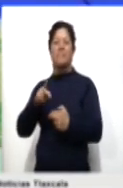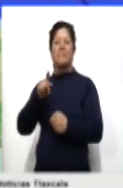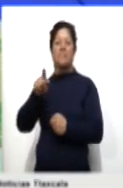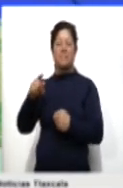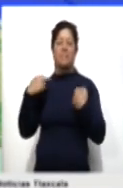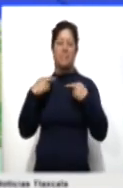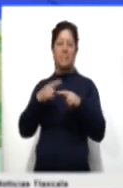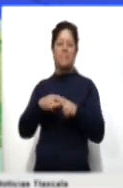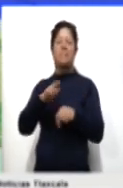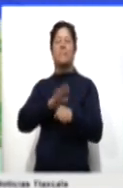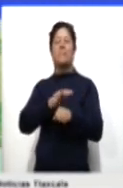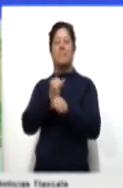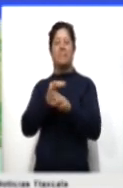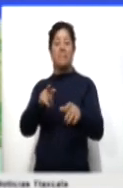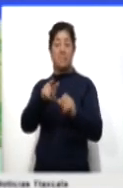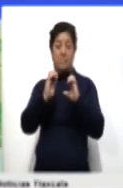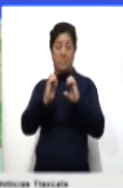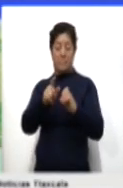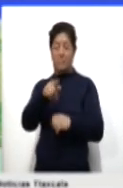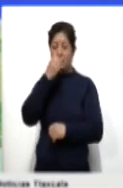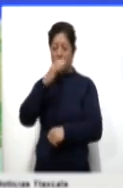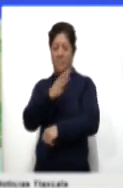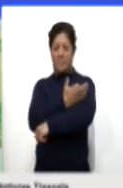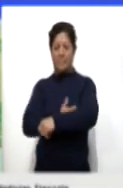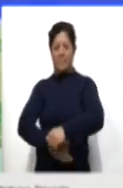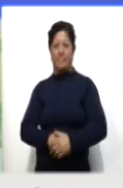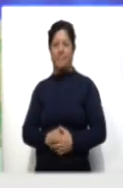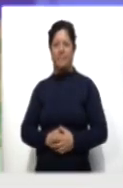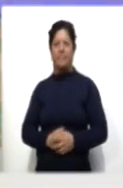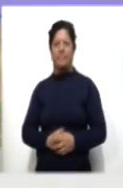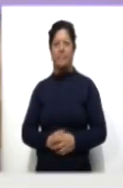información. Cuídense mucho y que tenga una excelente tarde.